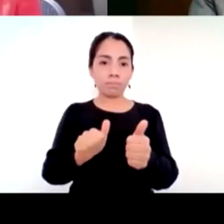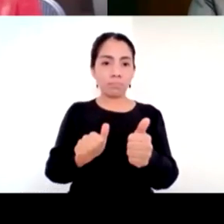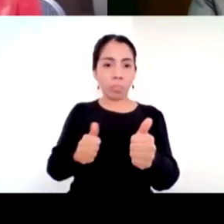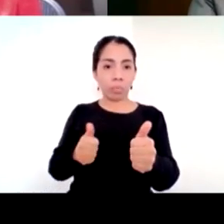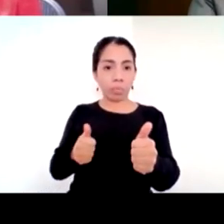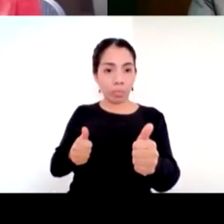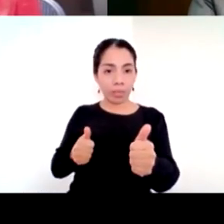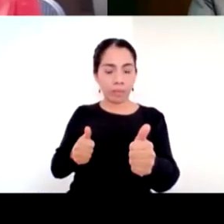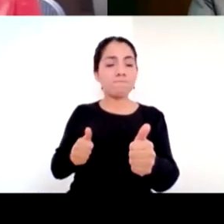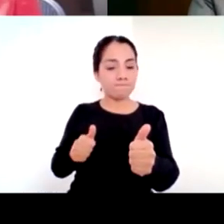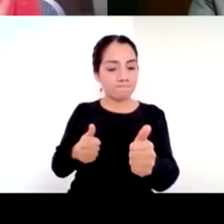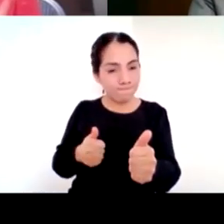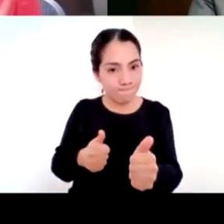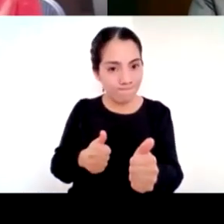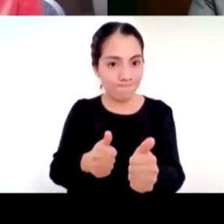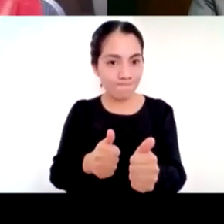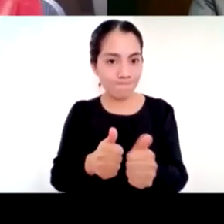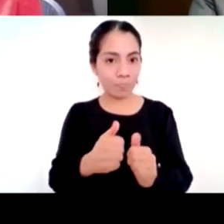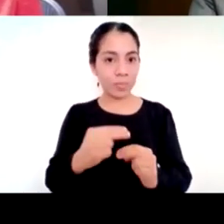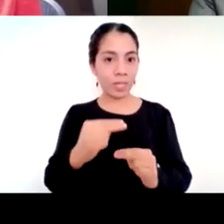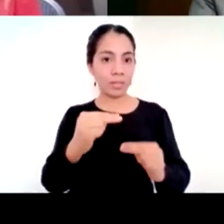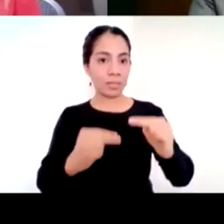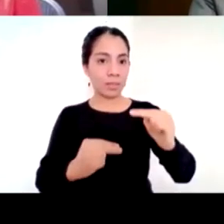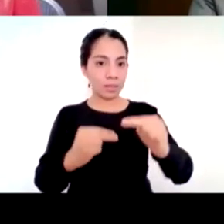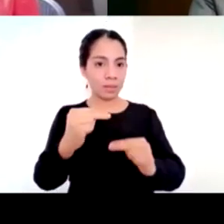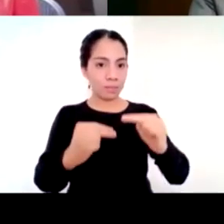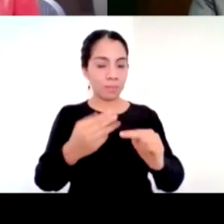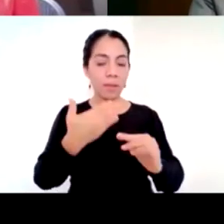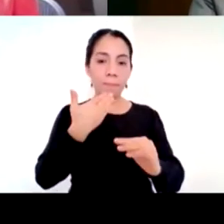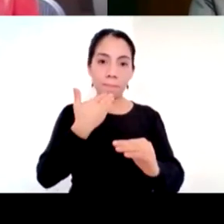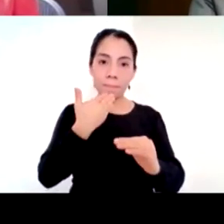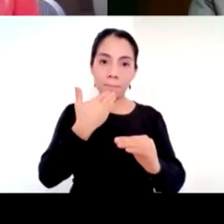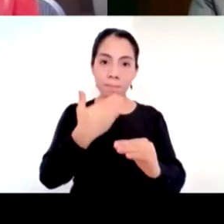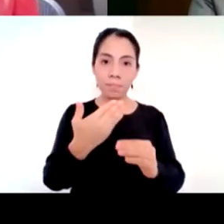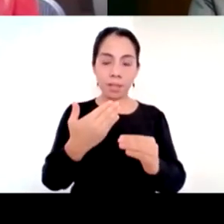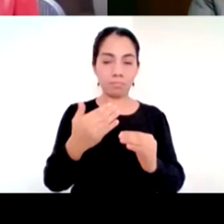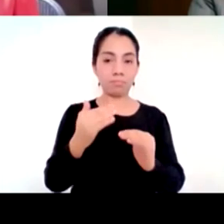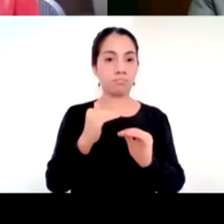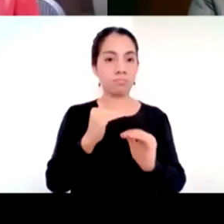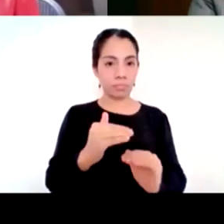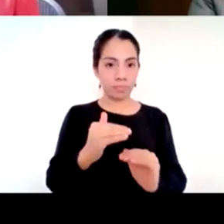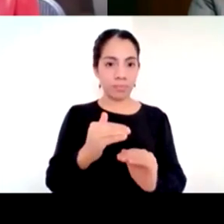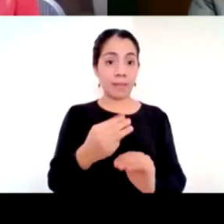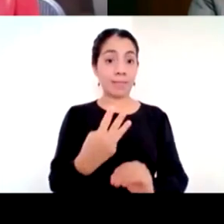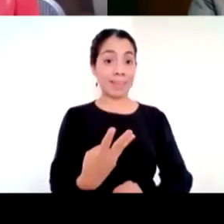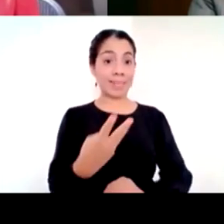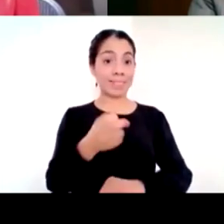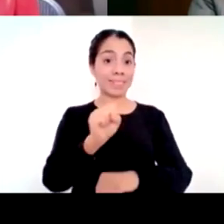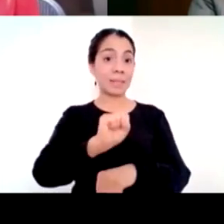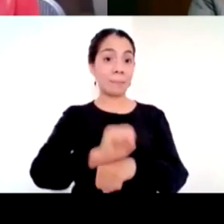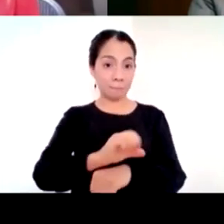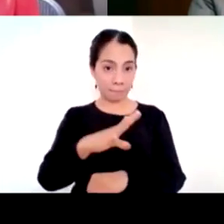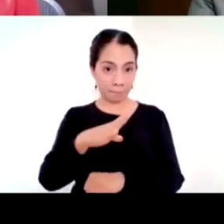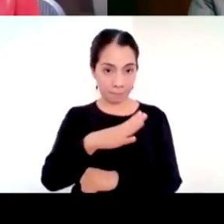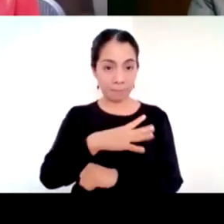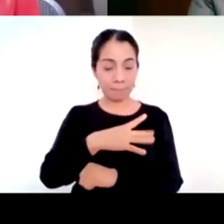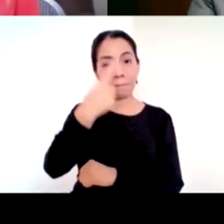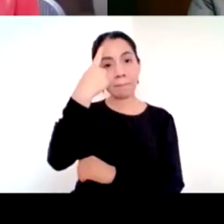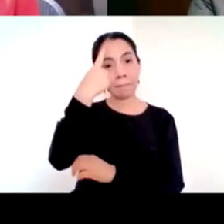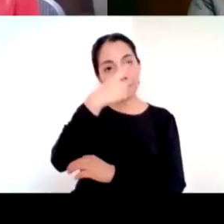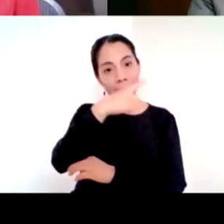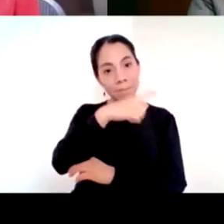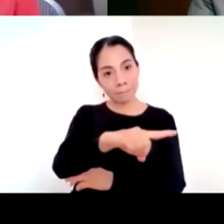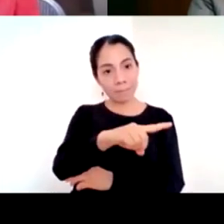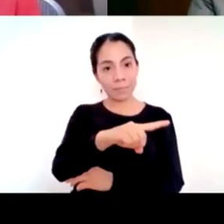esta suspensión de clases. A lo que quiero llegar es que a todos los que nos escuchan creo que deben de tener